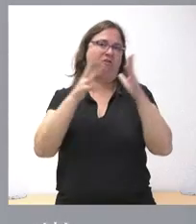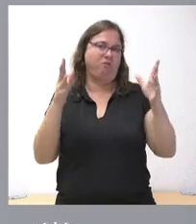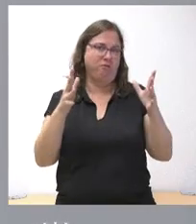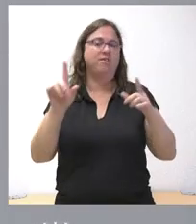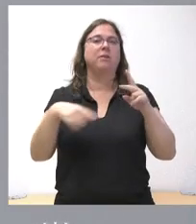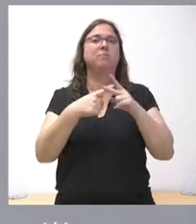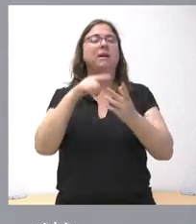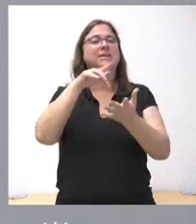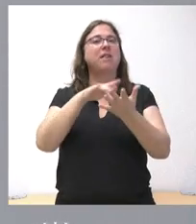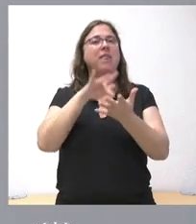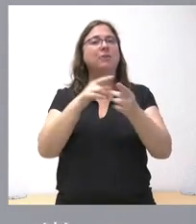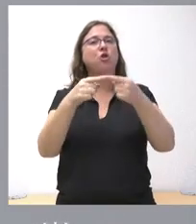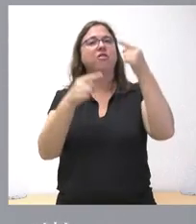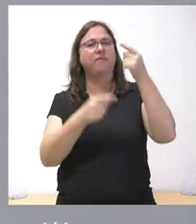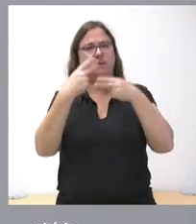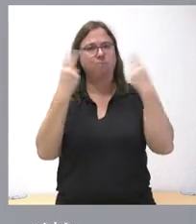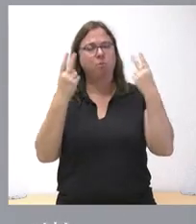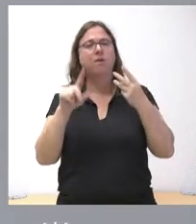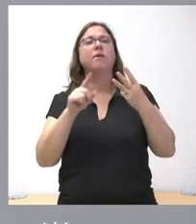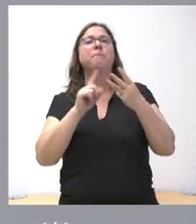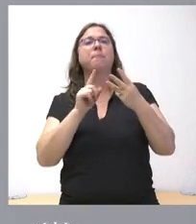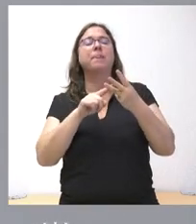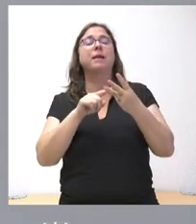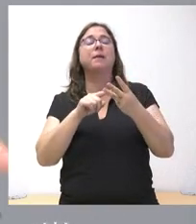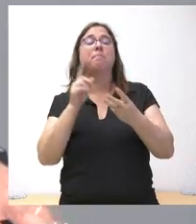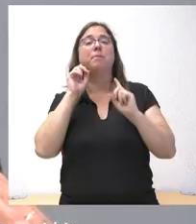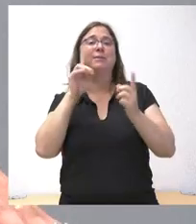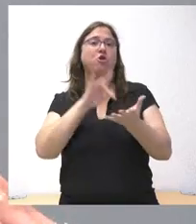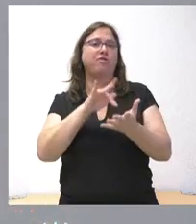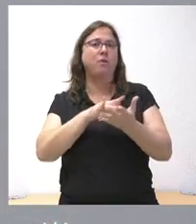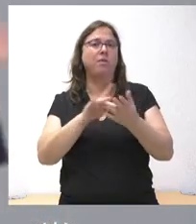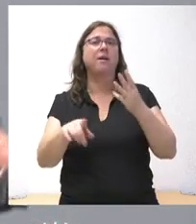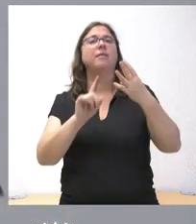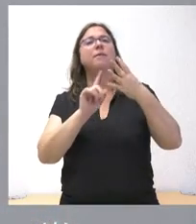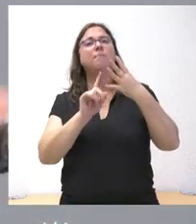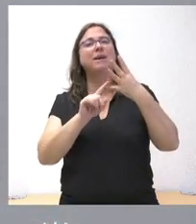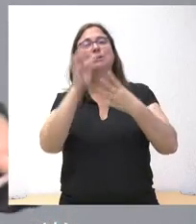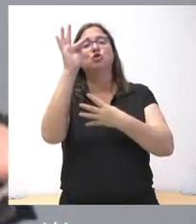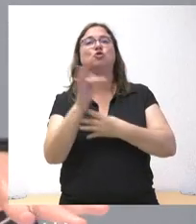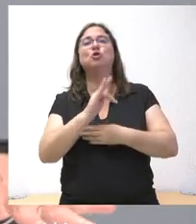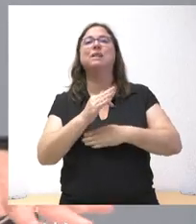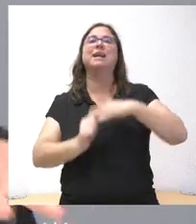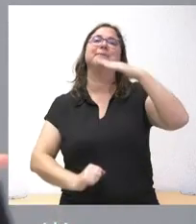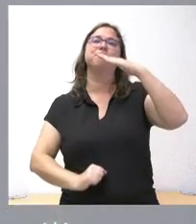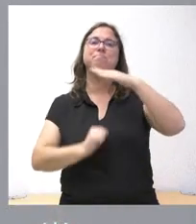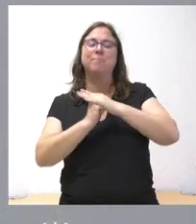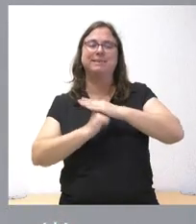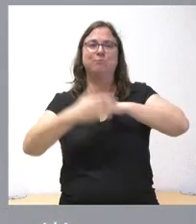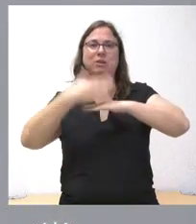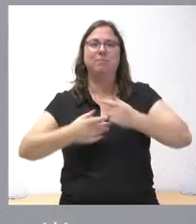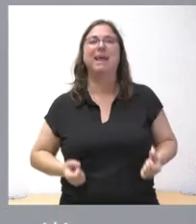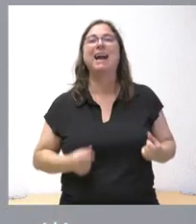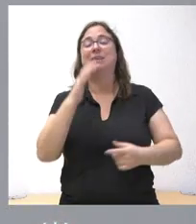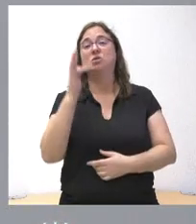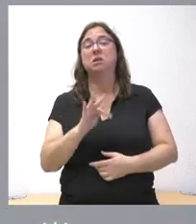acompaña la cifra del déficit público, acompaña la cifra de la previsión de deuda y luego acompaña una cifra total del límite de gastos totales. Yo lo que decía es que